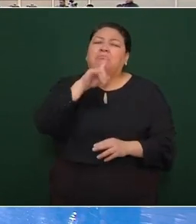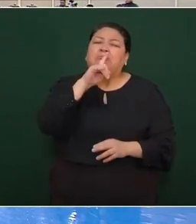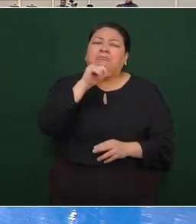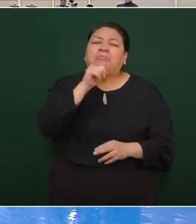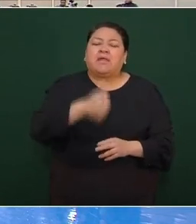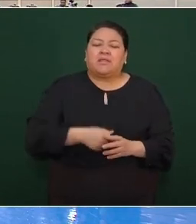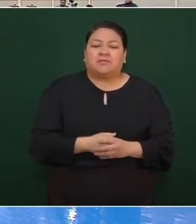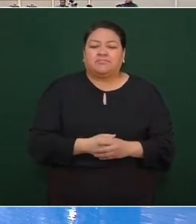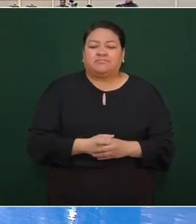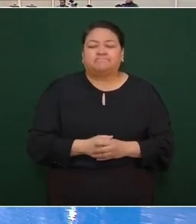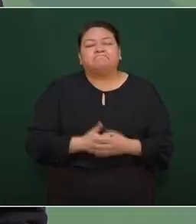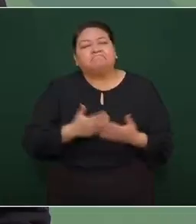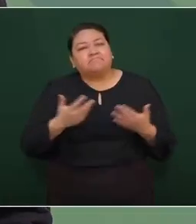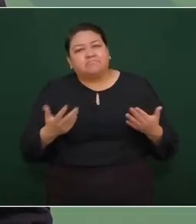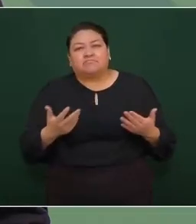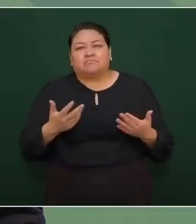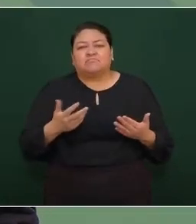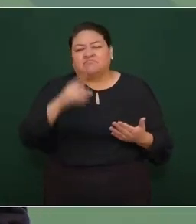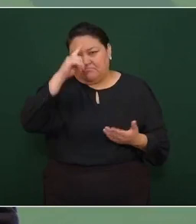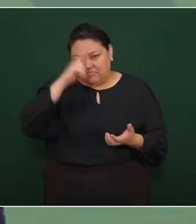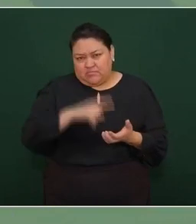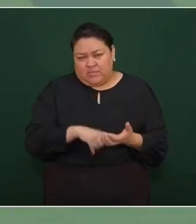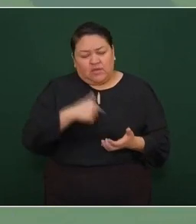yo creo que hemos avanzado mucho